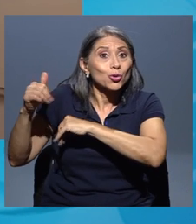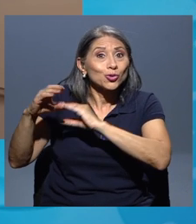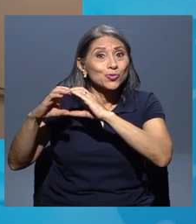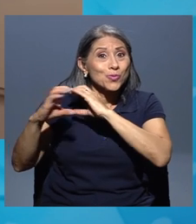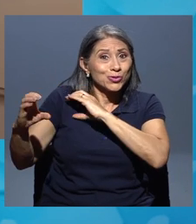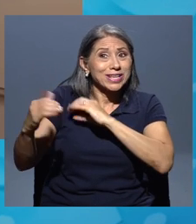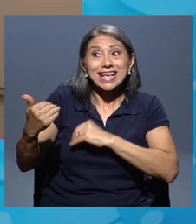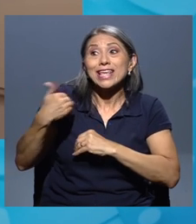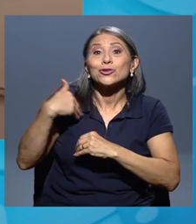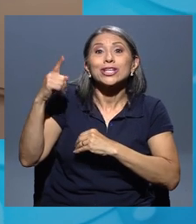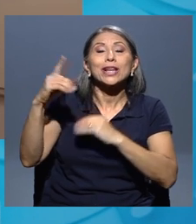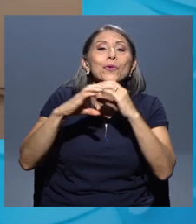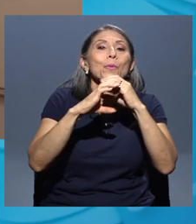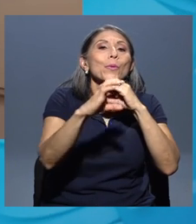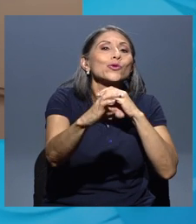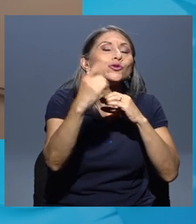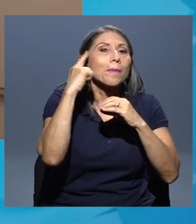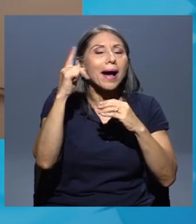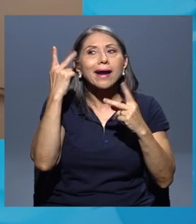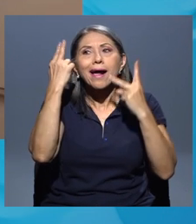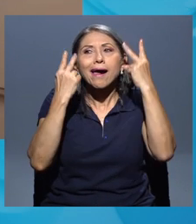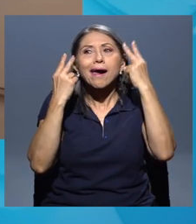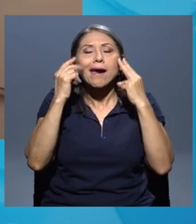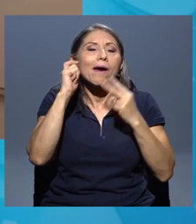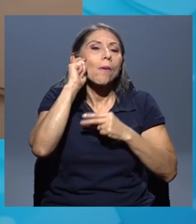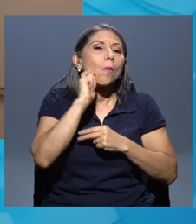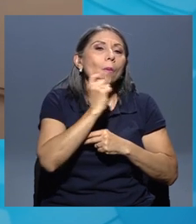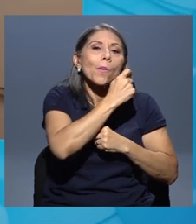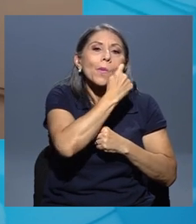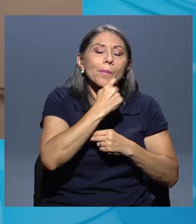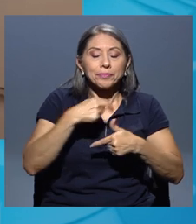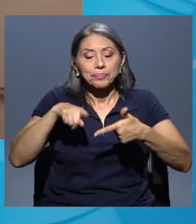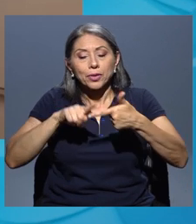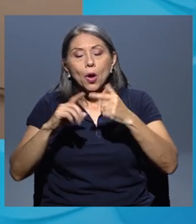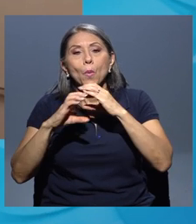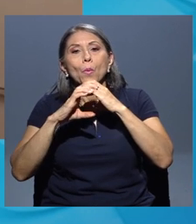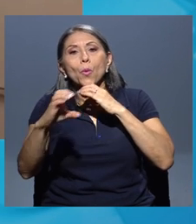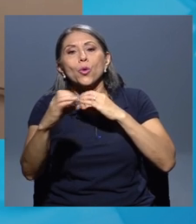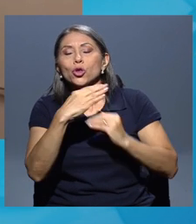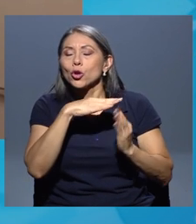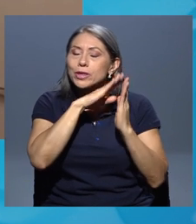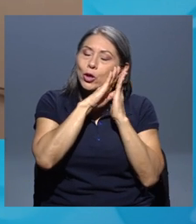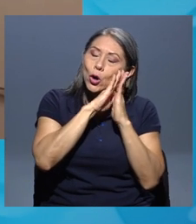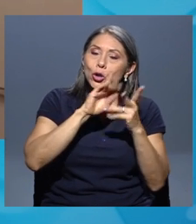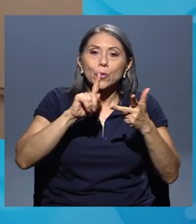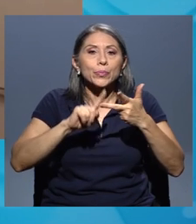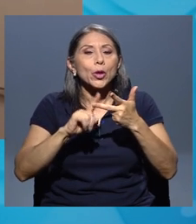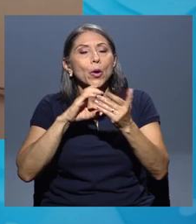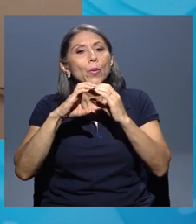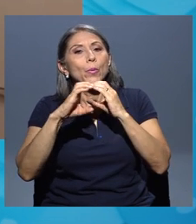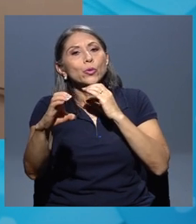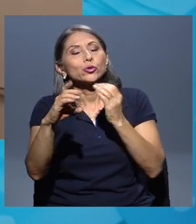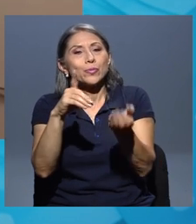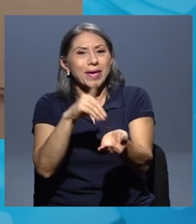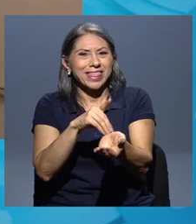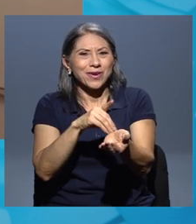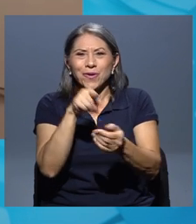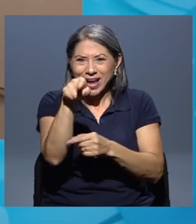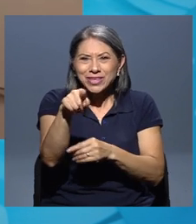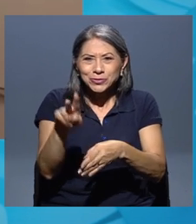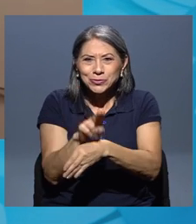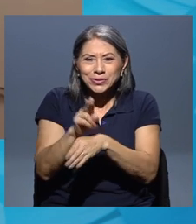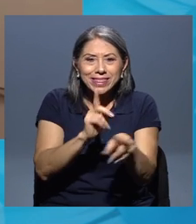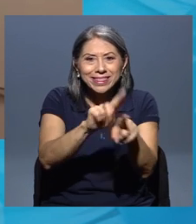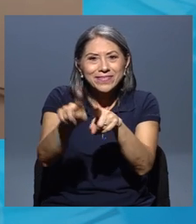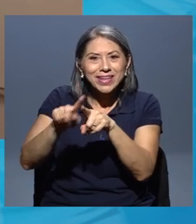barbería, tienen el bus de dormitorio, tienen el bus médico. Hay diferentes buses que ellos utilizan